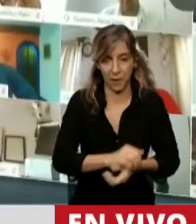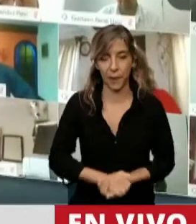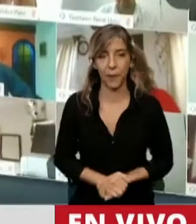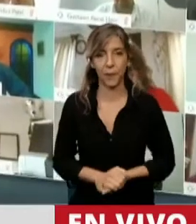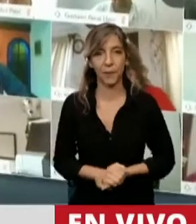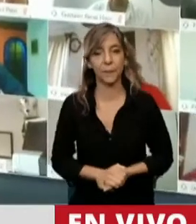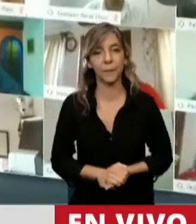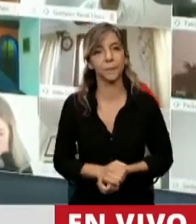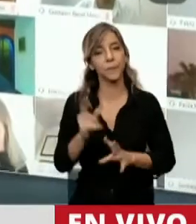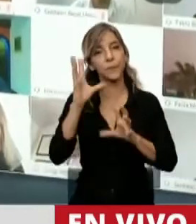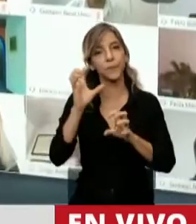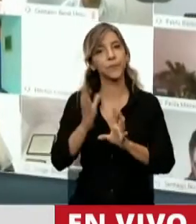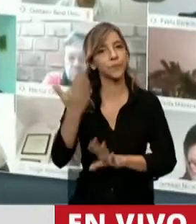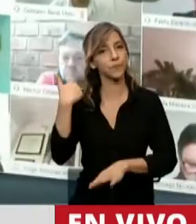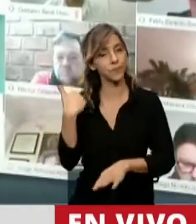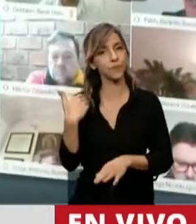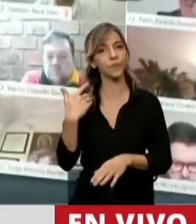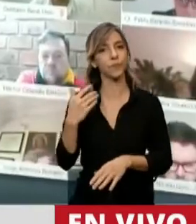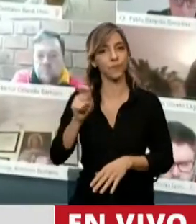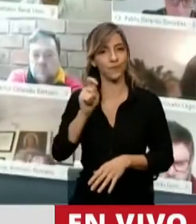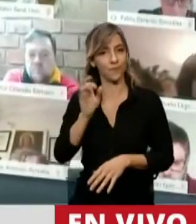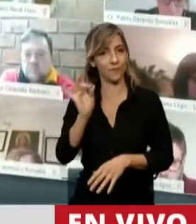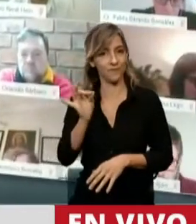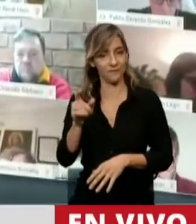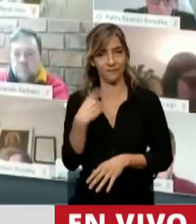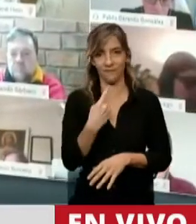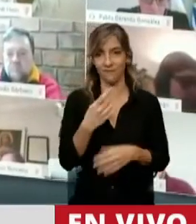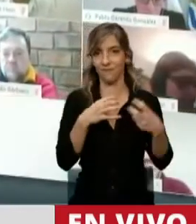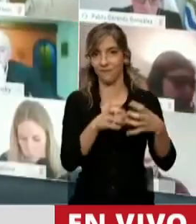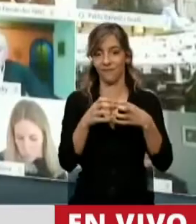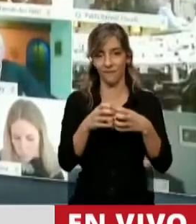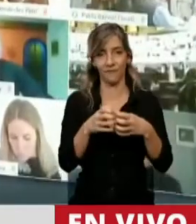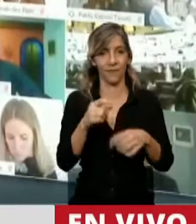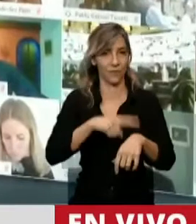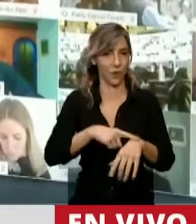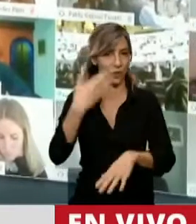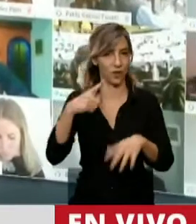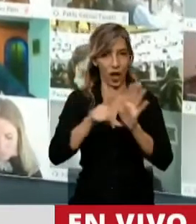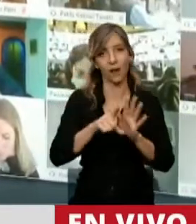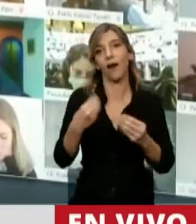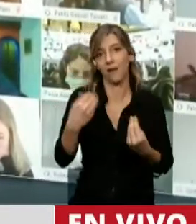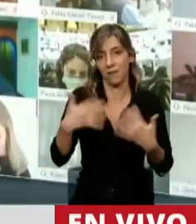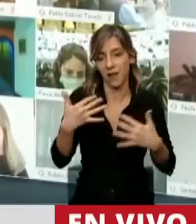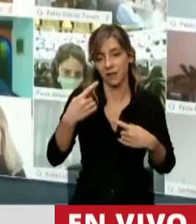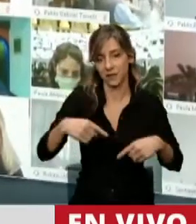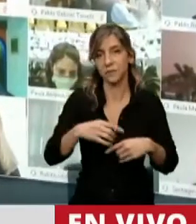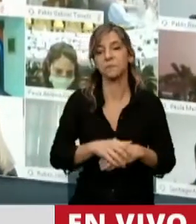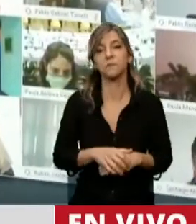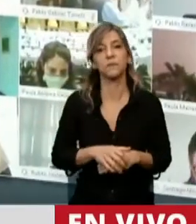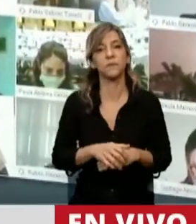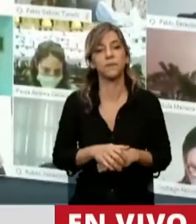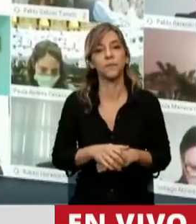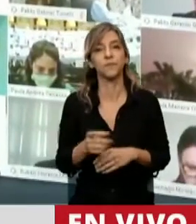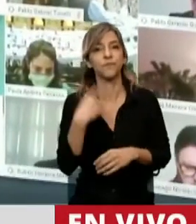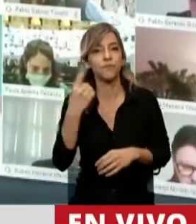debate que tuvimos en diciembre cuando al aprobar la ley se declaró las distintas emergencias, se dijo que el Congreso iba a estar cerrado que seríamos